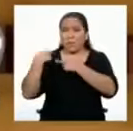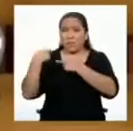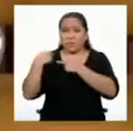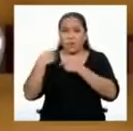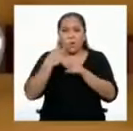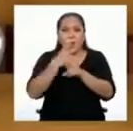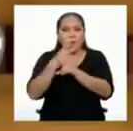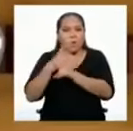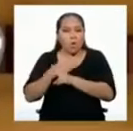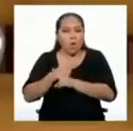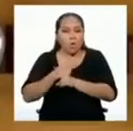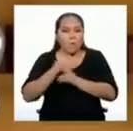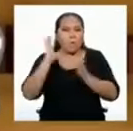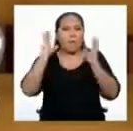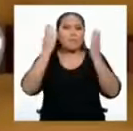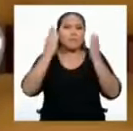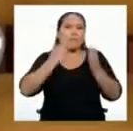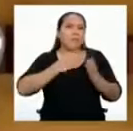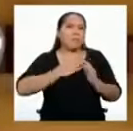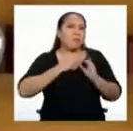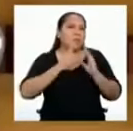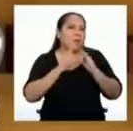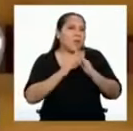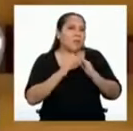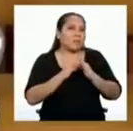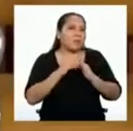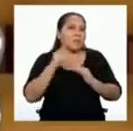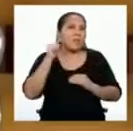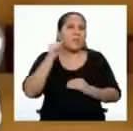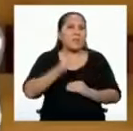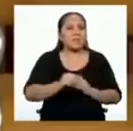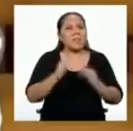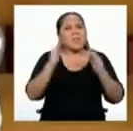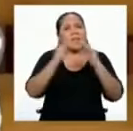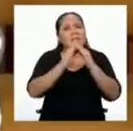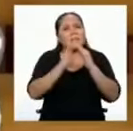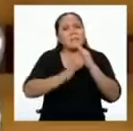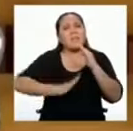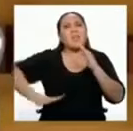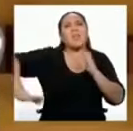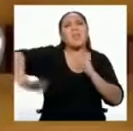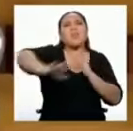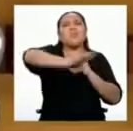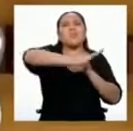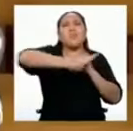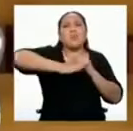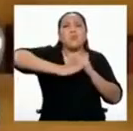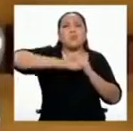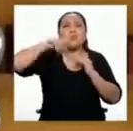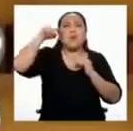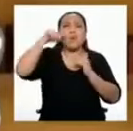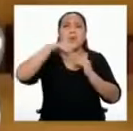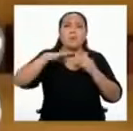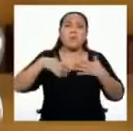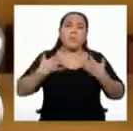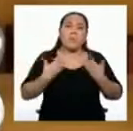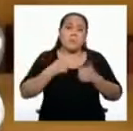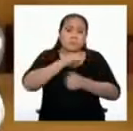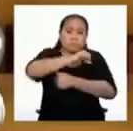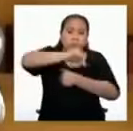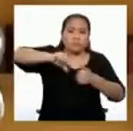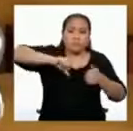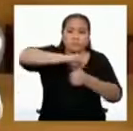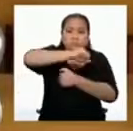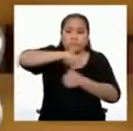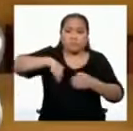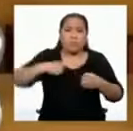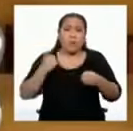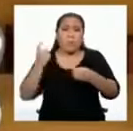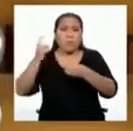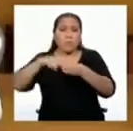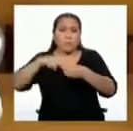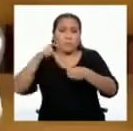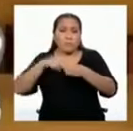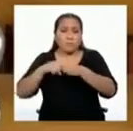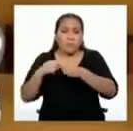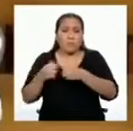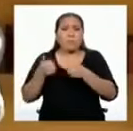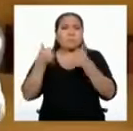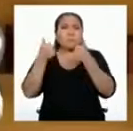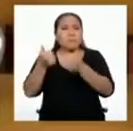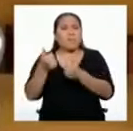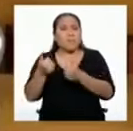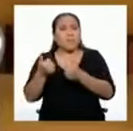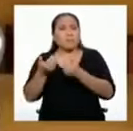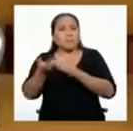como si fuese nuestra casa. Así sería la casa de todos y todas, donde podríamos convivir y participar armoniosamente